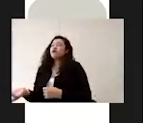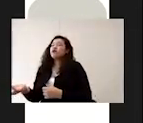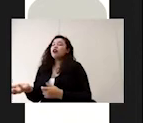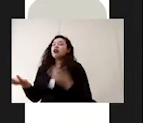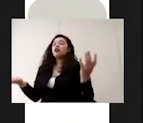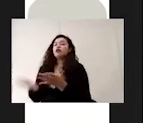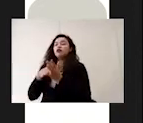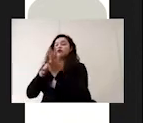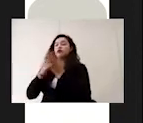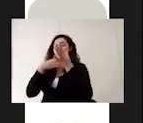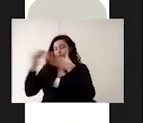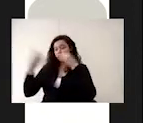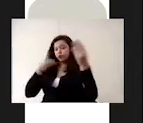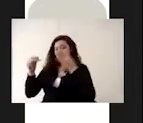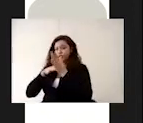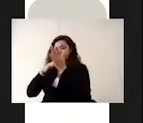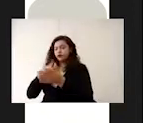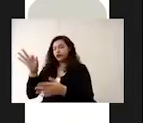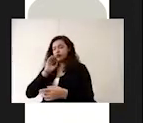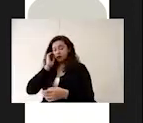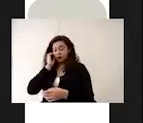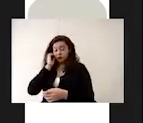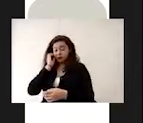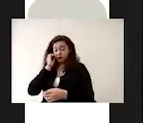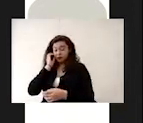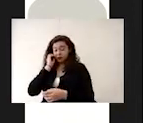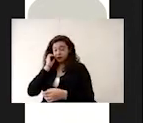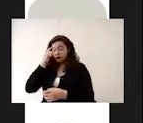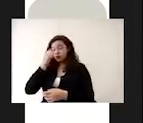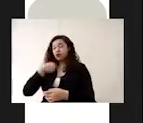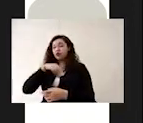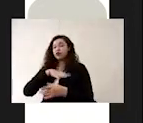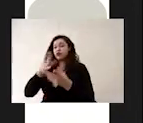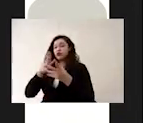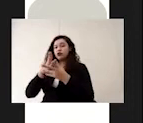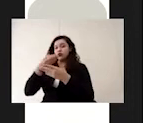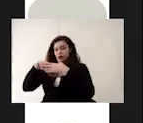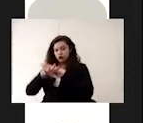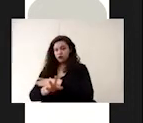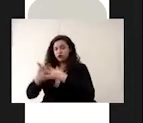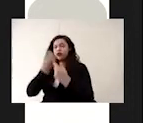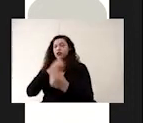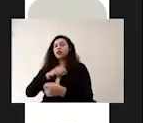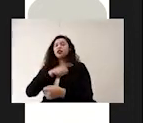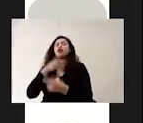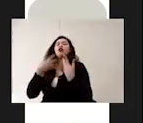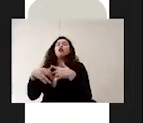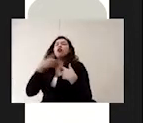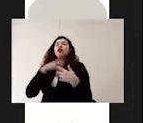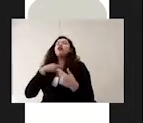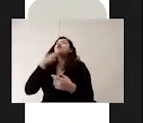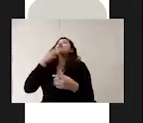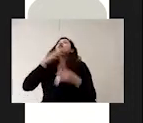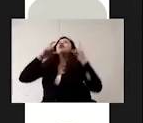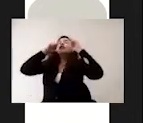contagio entonces para que nuestro filtro sanitario funcione debemos verificar el uso correcto del